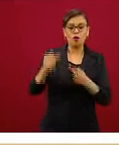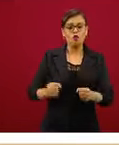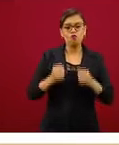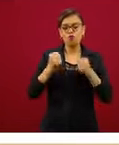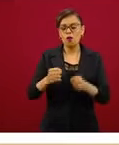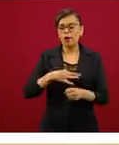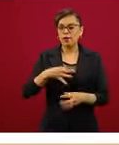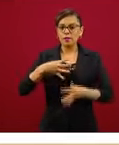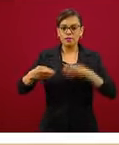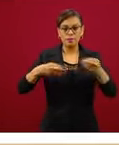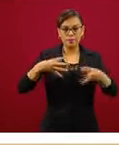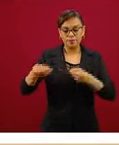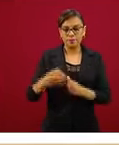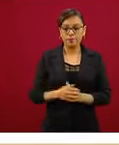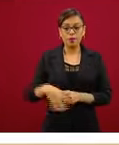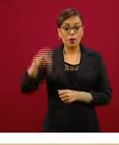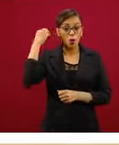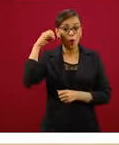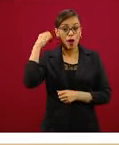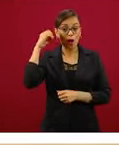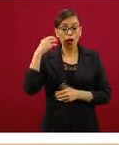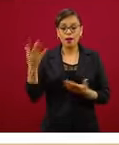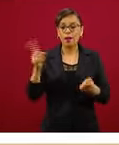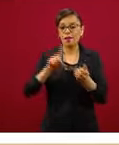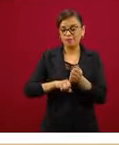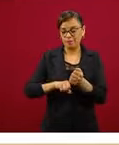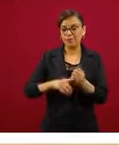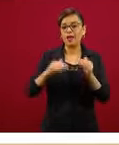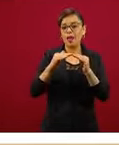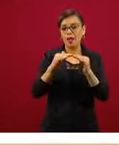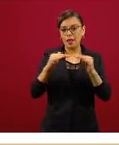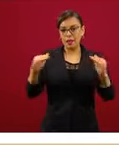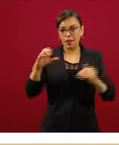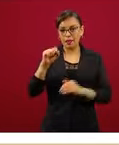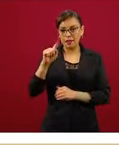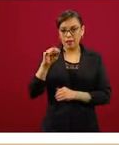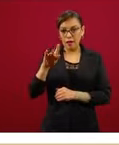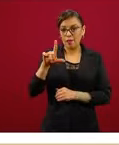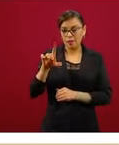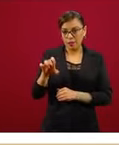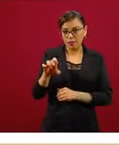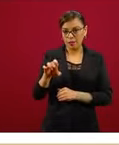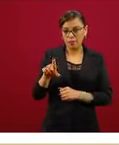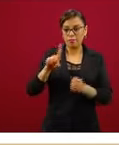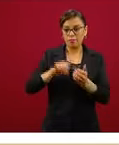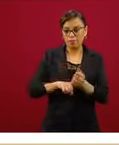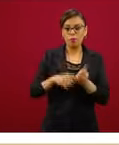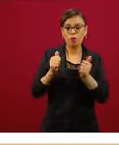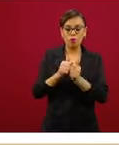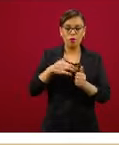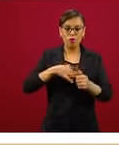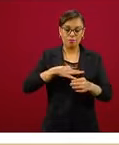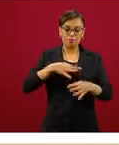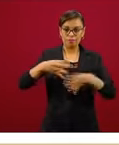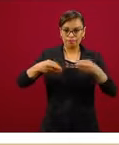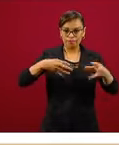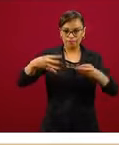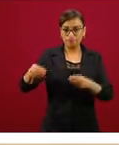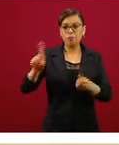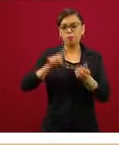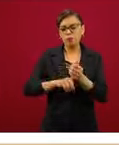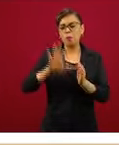Oaxaca, en cambio, está en un punto de estabilidad, tiene una transmisión estable, en general baja y